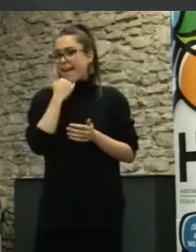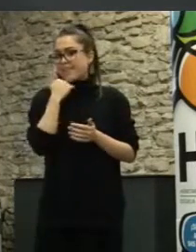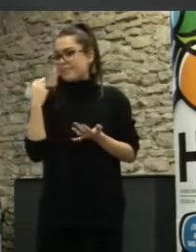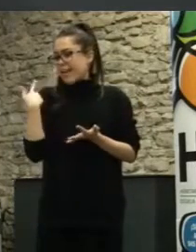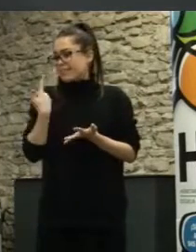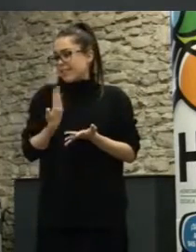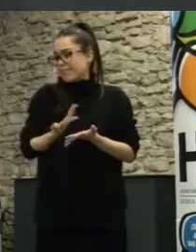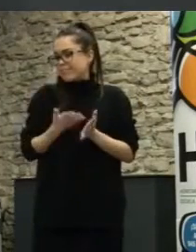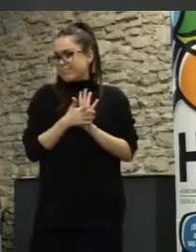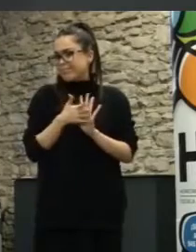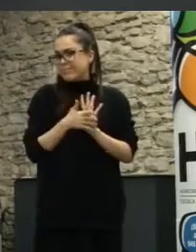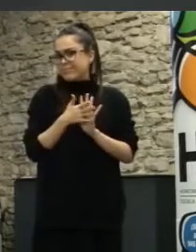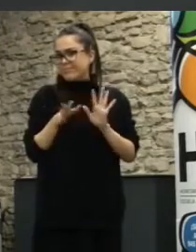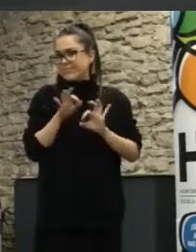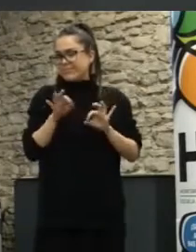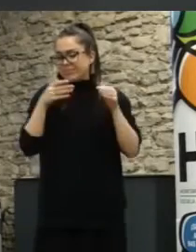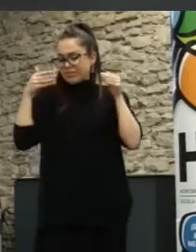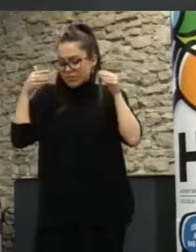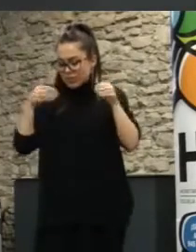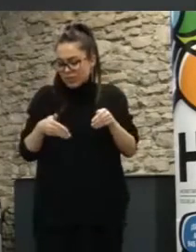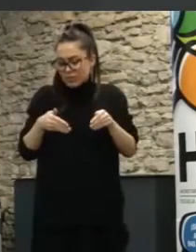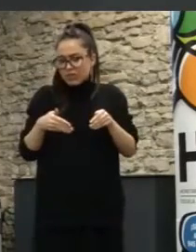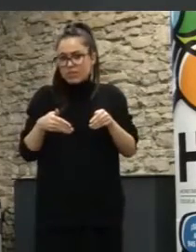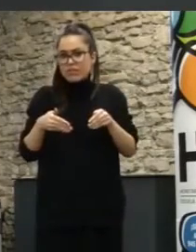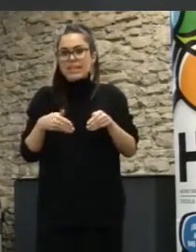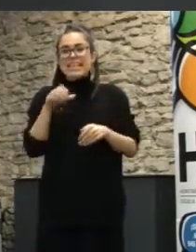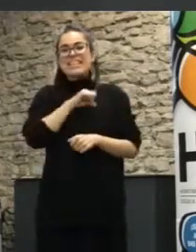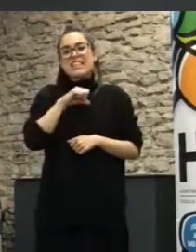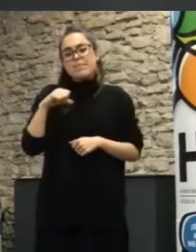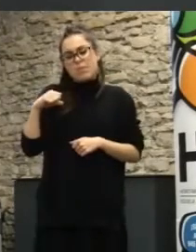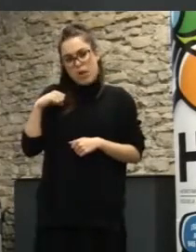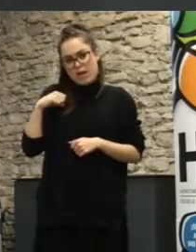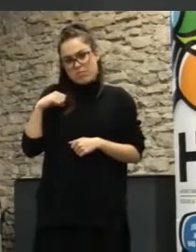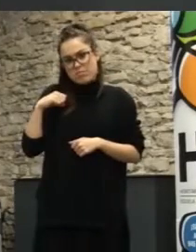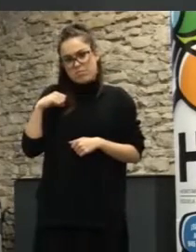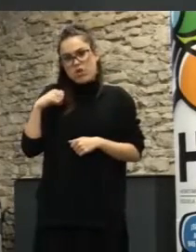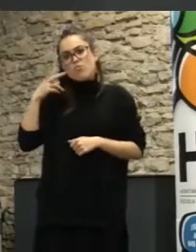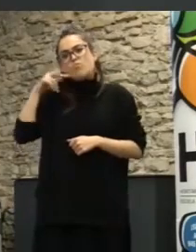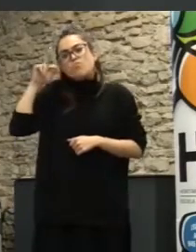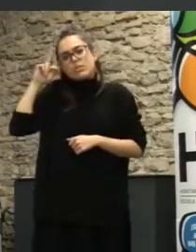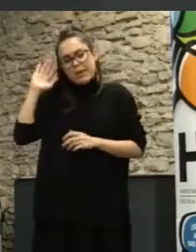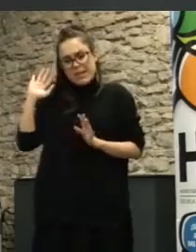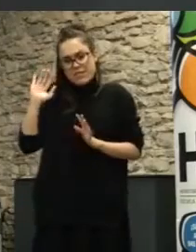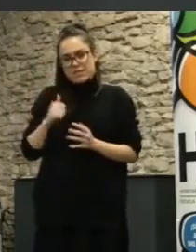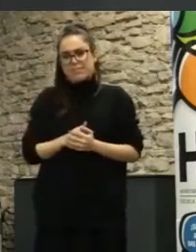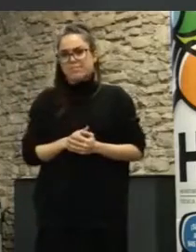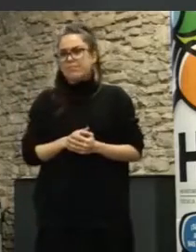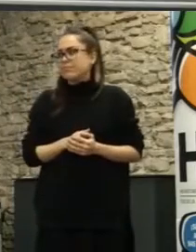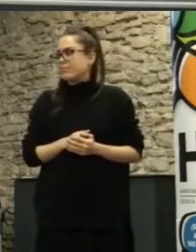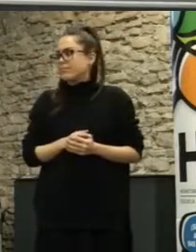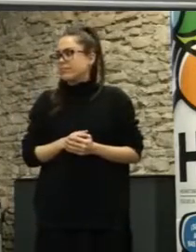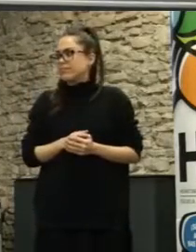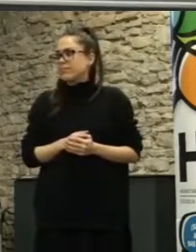hoy, que es el enfoque más individual y basado en experimentación. Bueno,